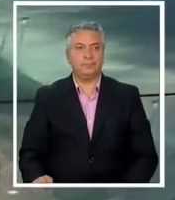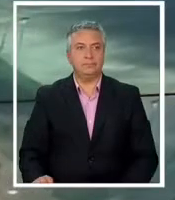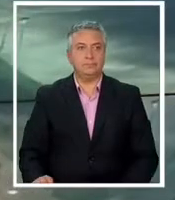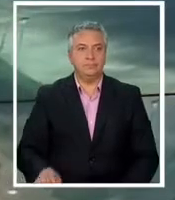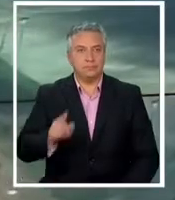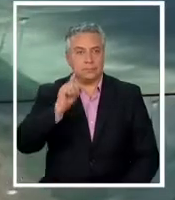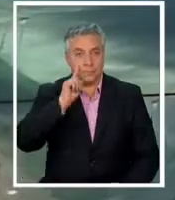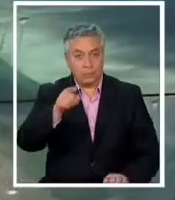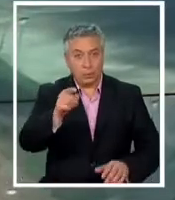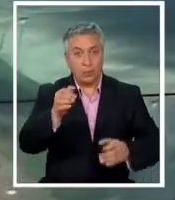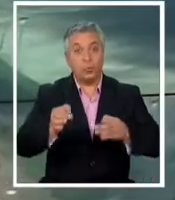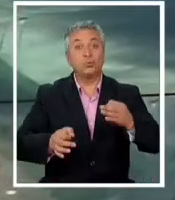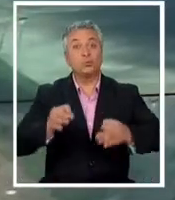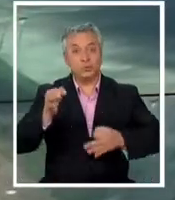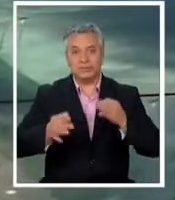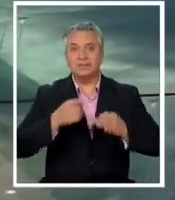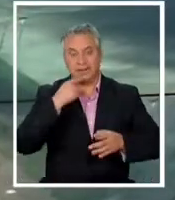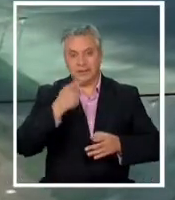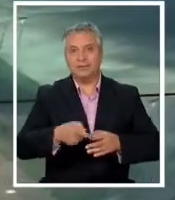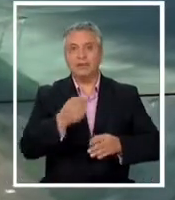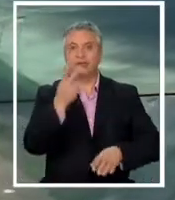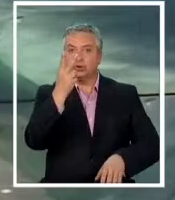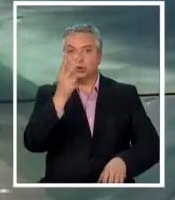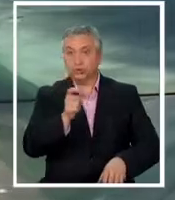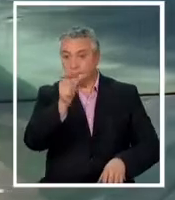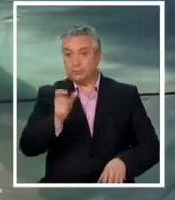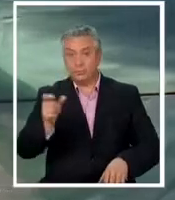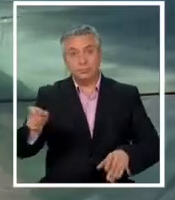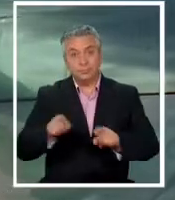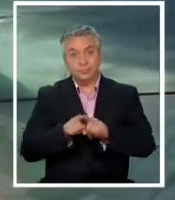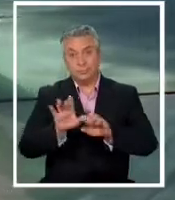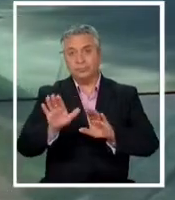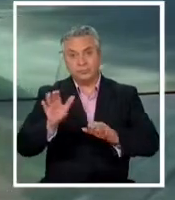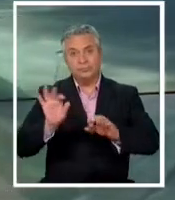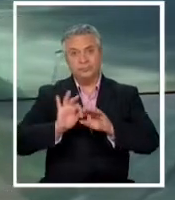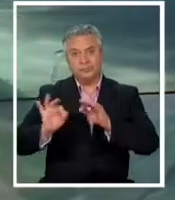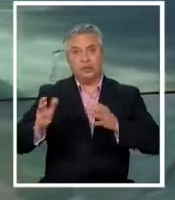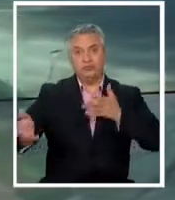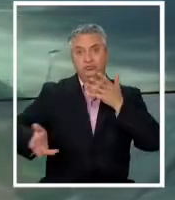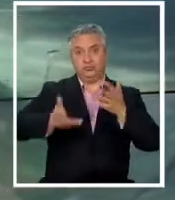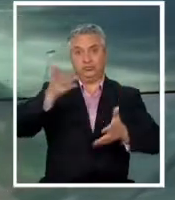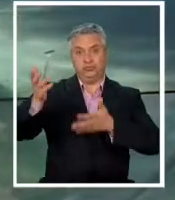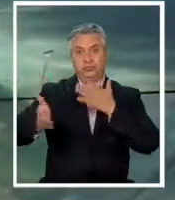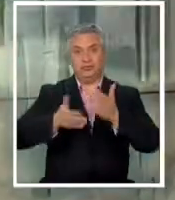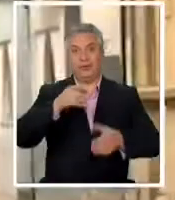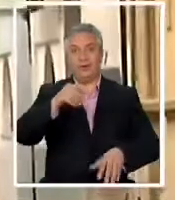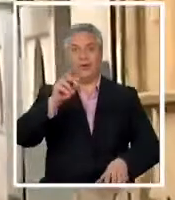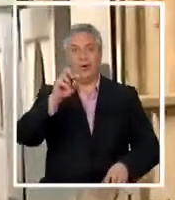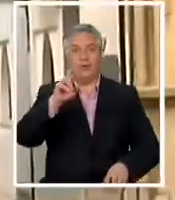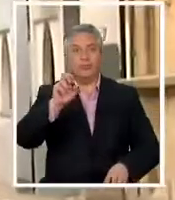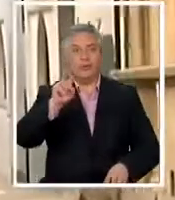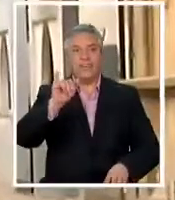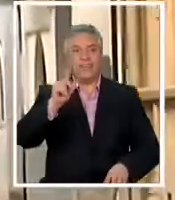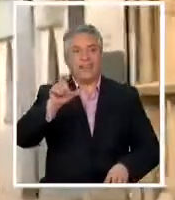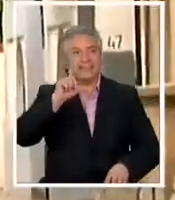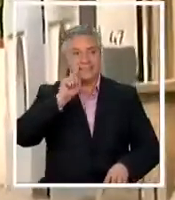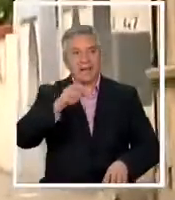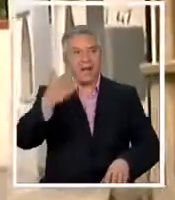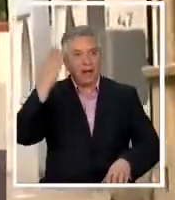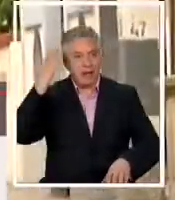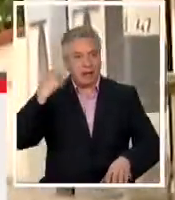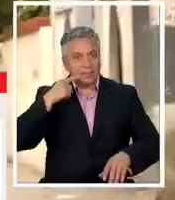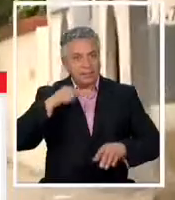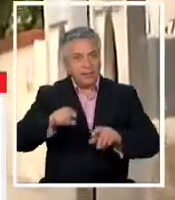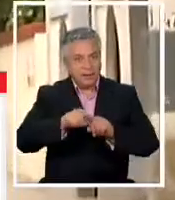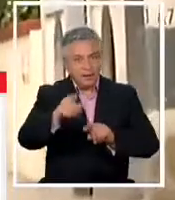fíjese que la justicia determinó absolver a dos de los acusados de incendiar el hotel principado de Asturias en Providencia esto en el marco del estadio social